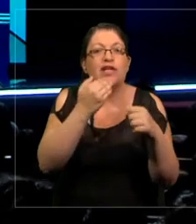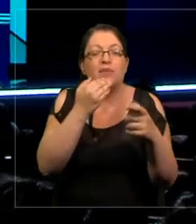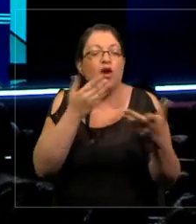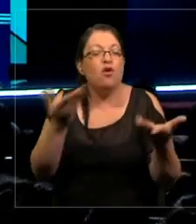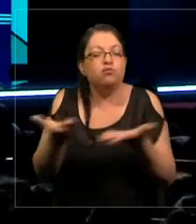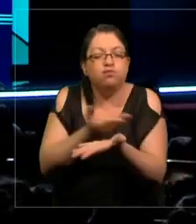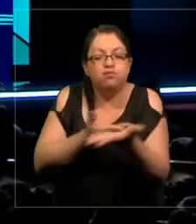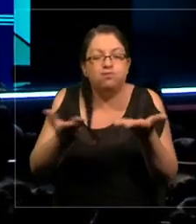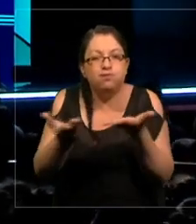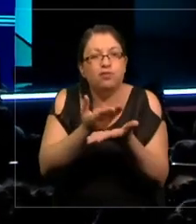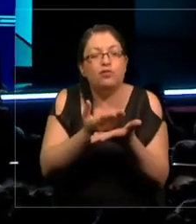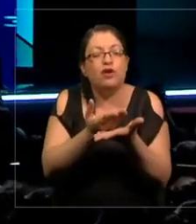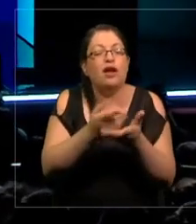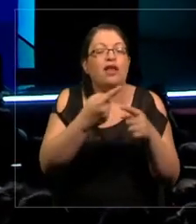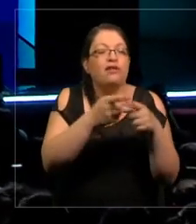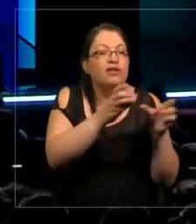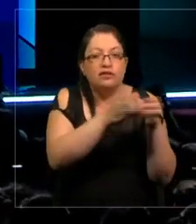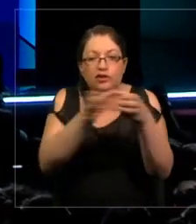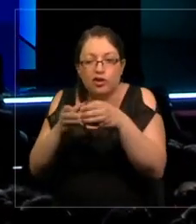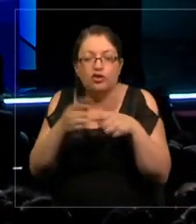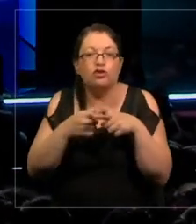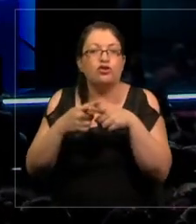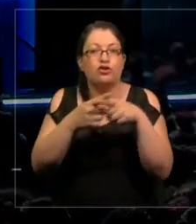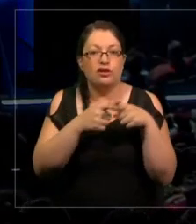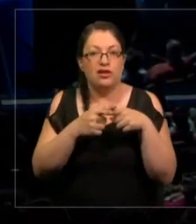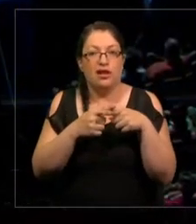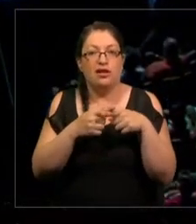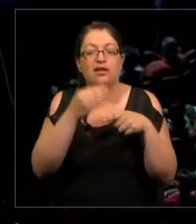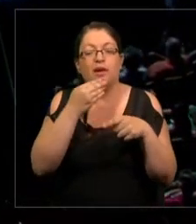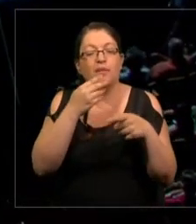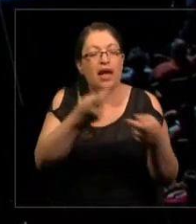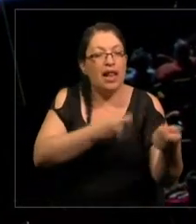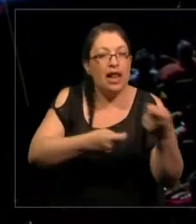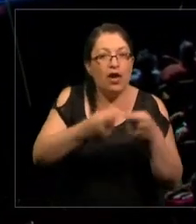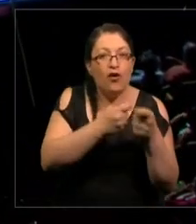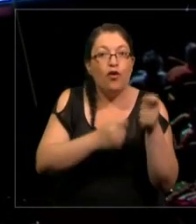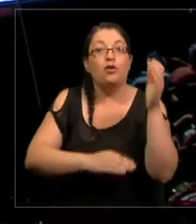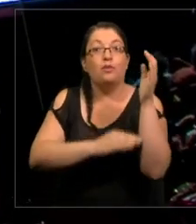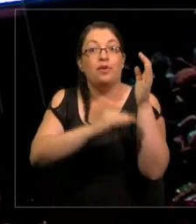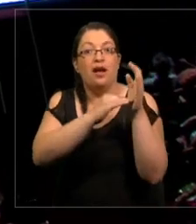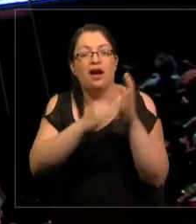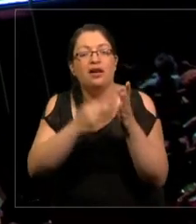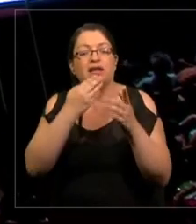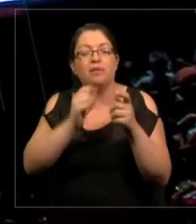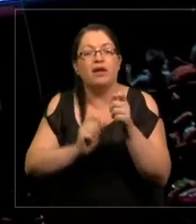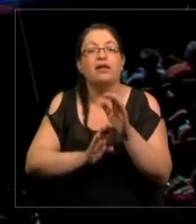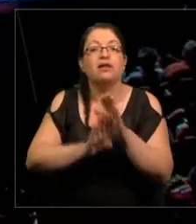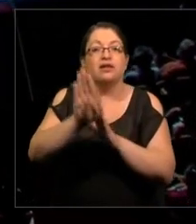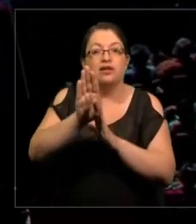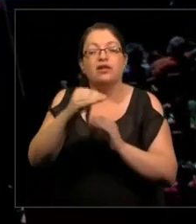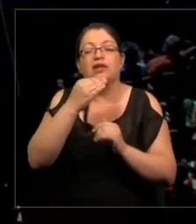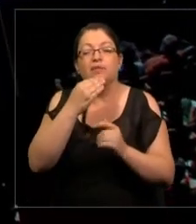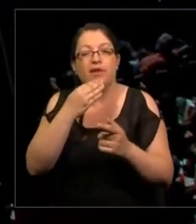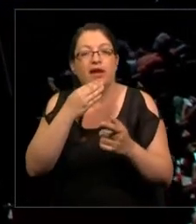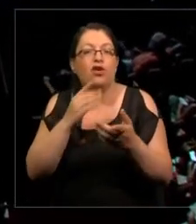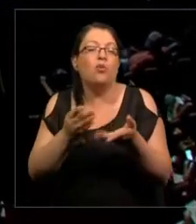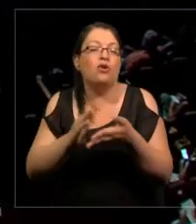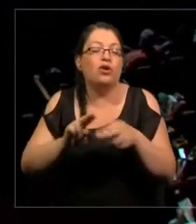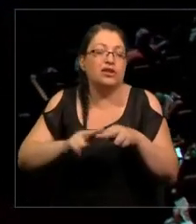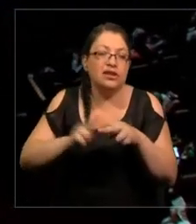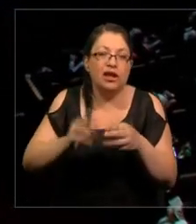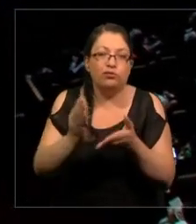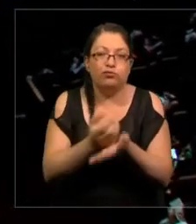como ciudades y corporaciones, incluyendo las economías de escala, el crecimiento, la innovación y la creación de riquezas,